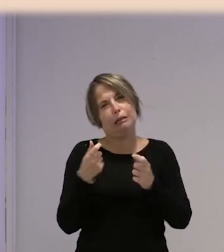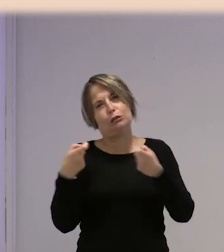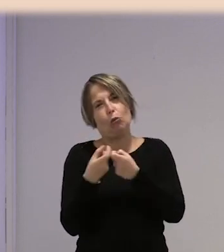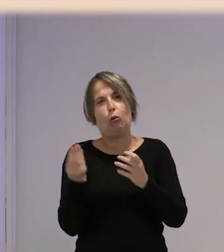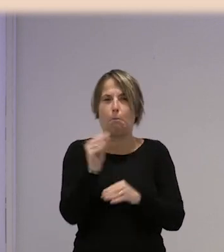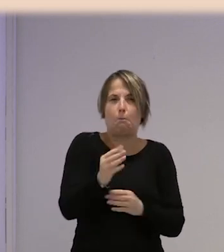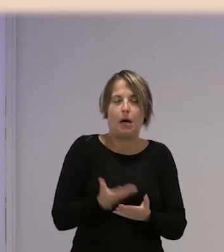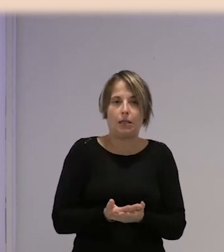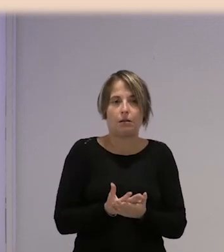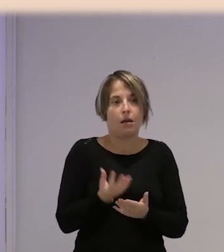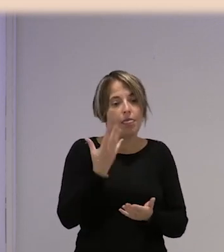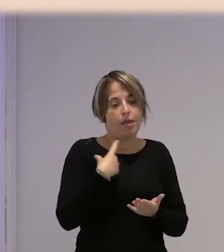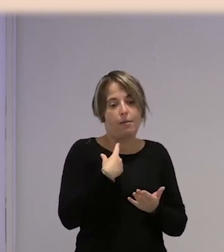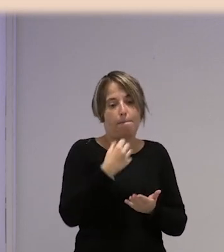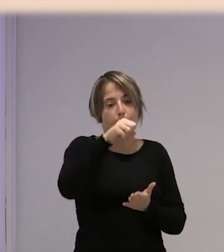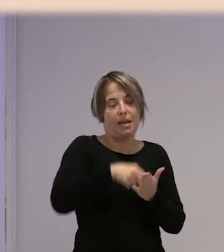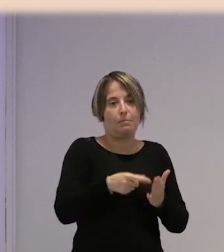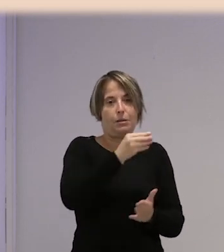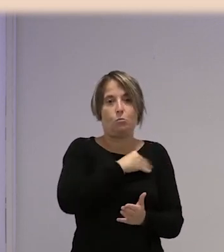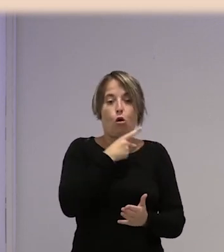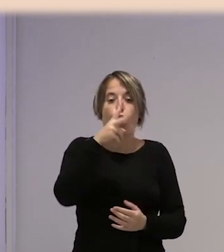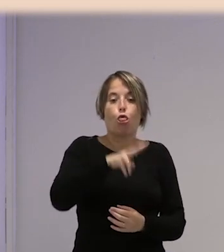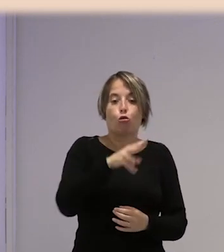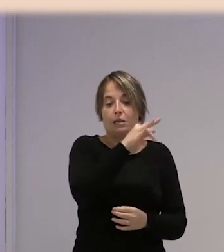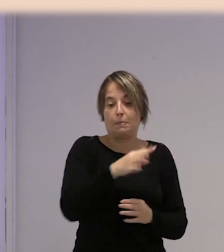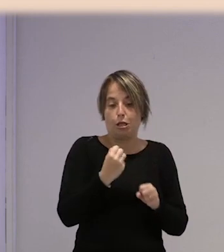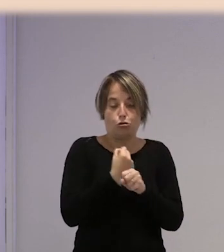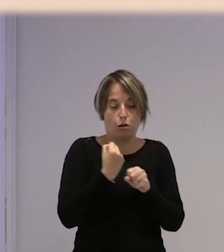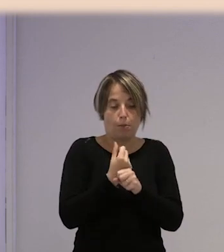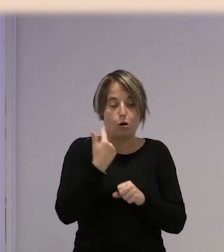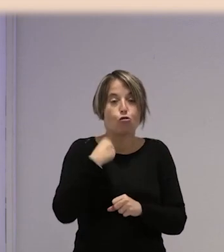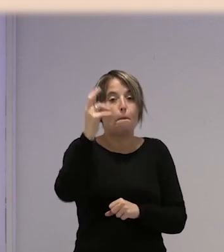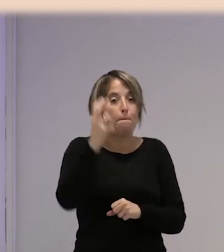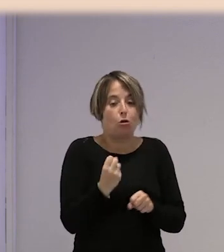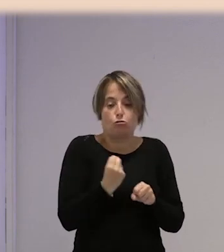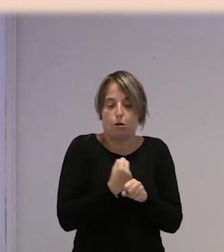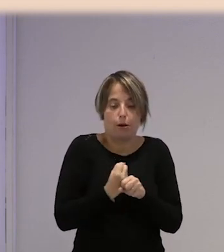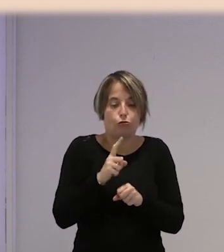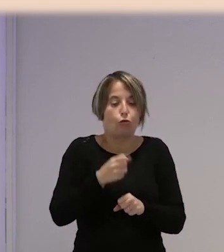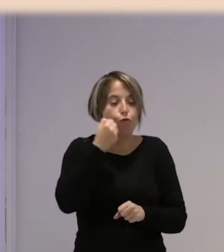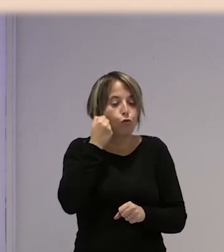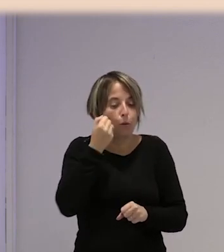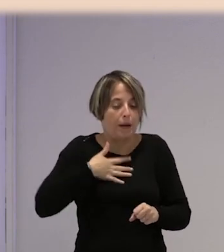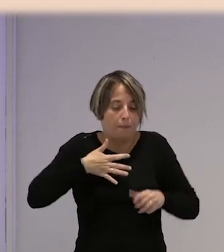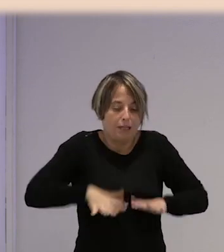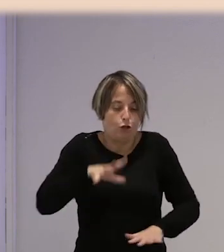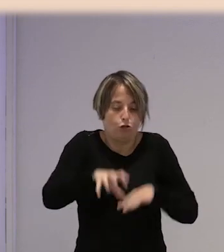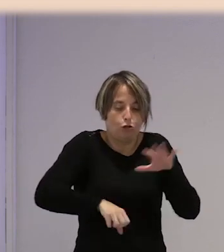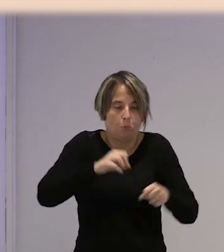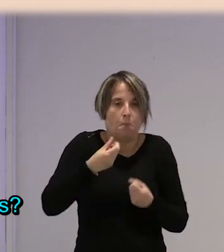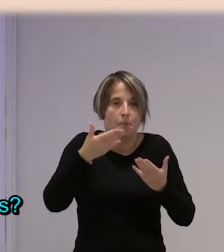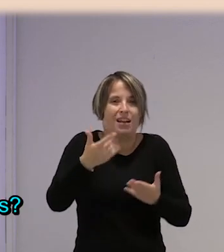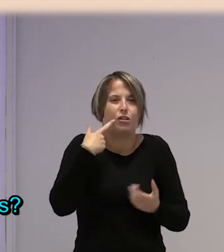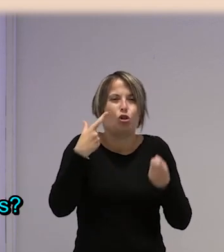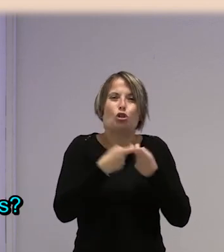que ser con su permiso, porque con dos meses o dos meses y medio que llevo aquí trabajando porque vengo a llevarle un dinero a mis hijos que le hacen falta, ¿para qué me